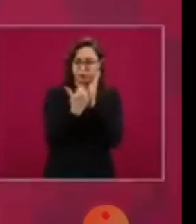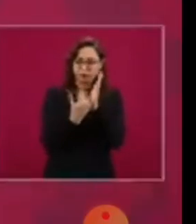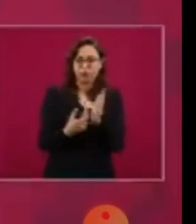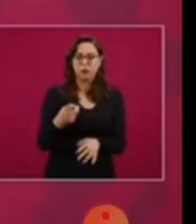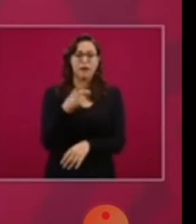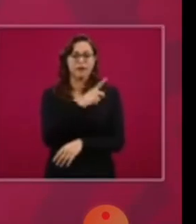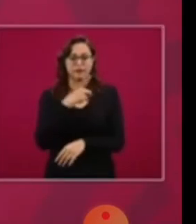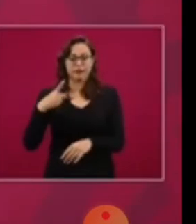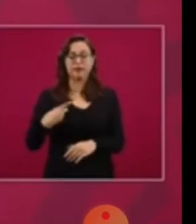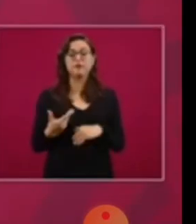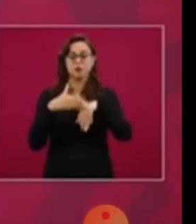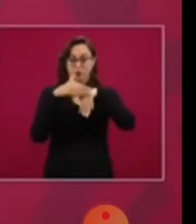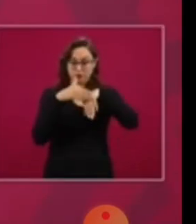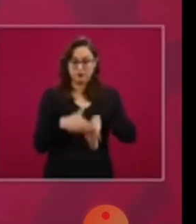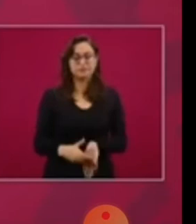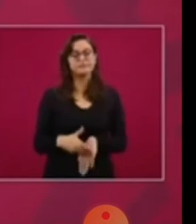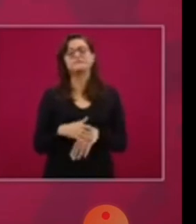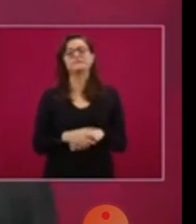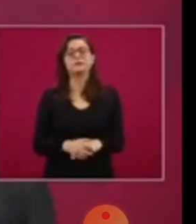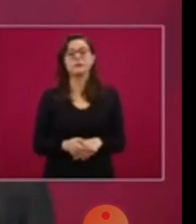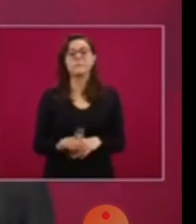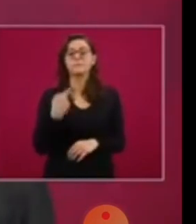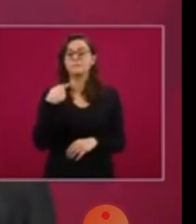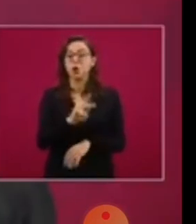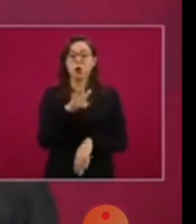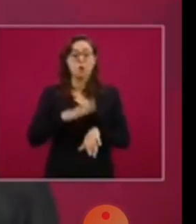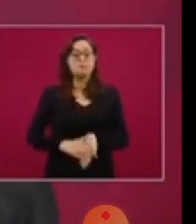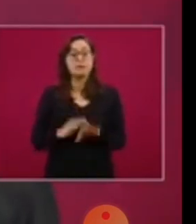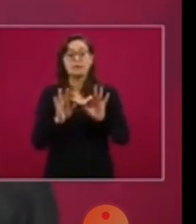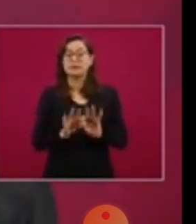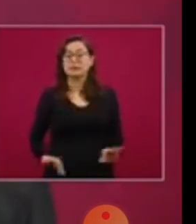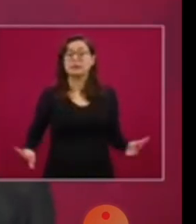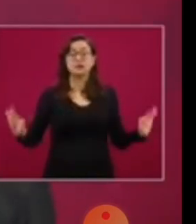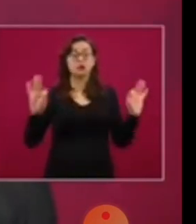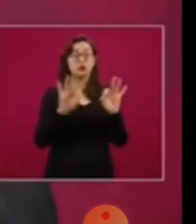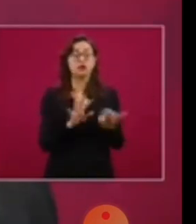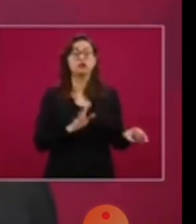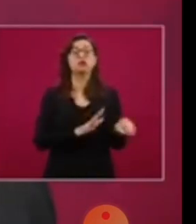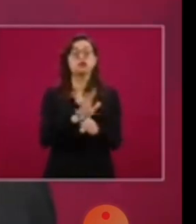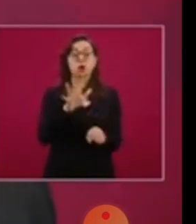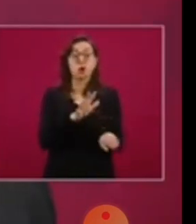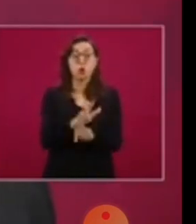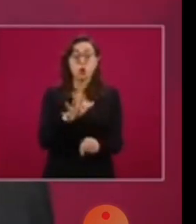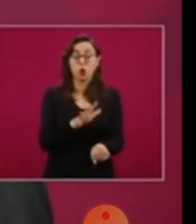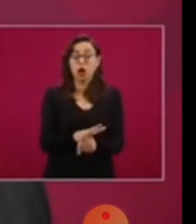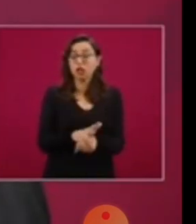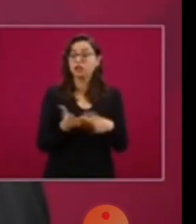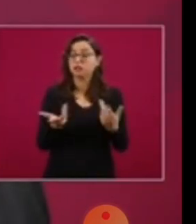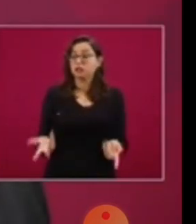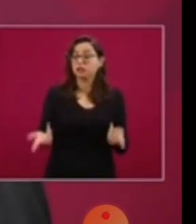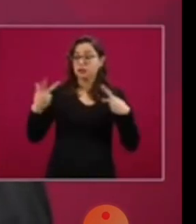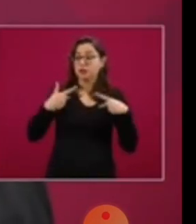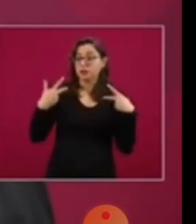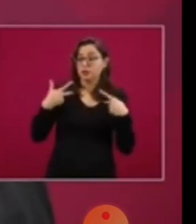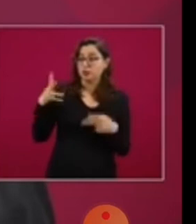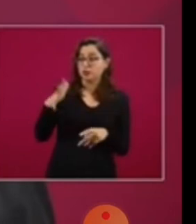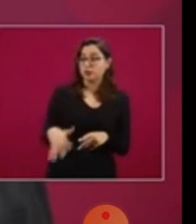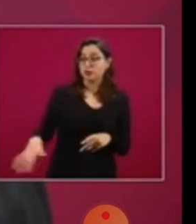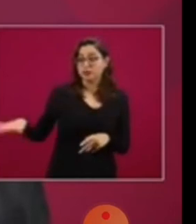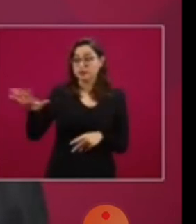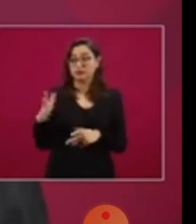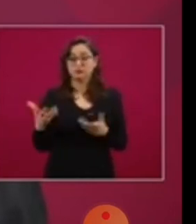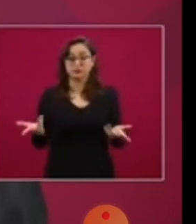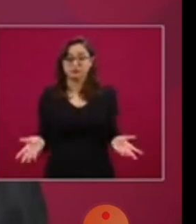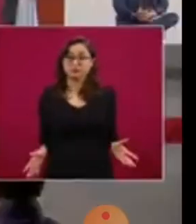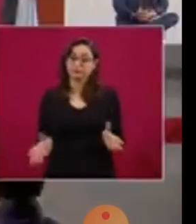como sector privado. Pero lo más sustancial de esto es el impacto que eso tiene sobre el empleo. Hemos